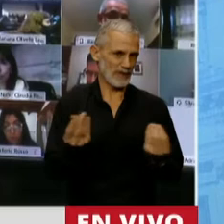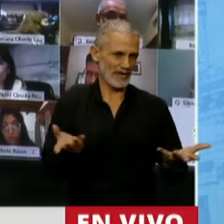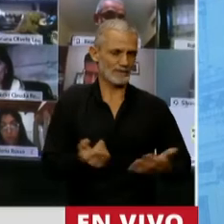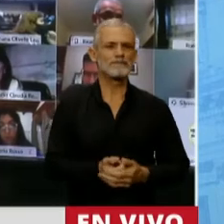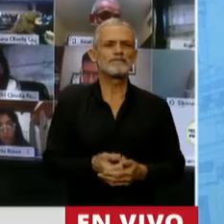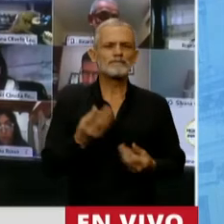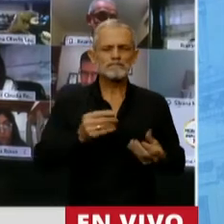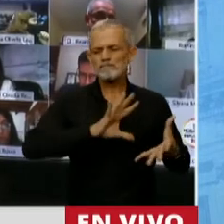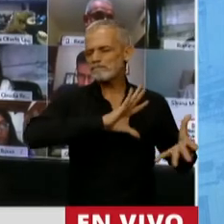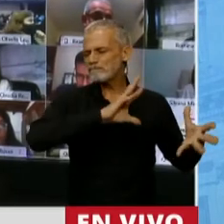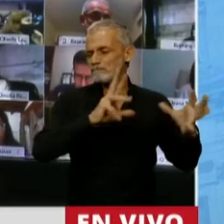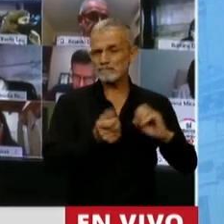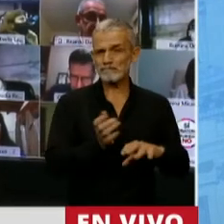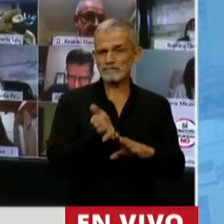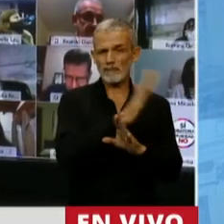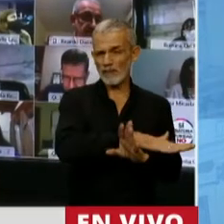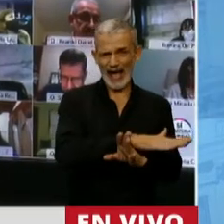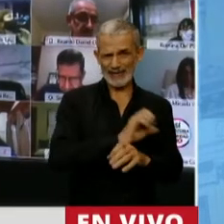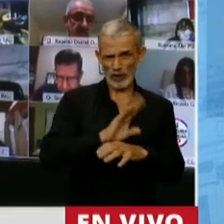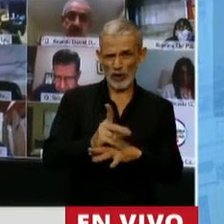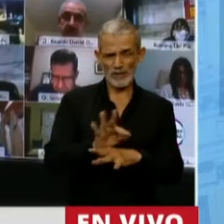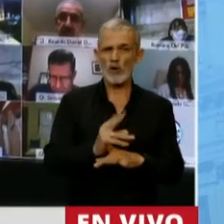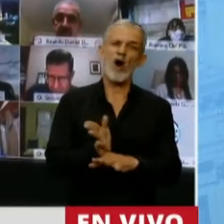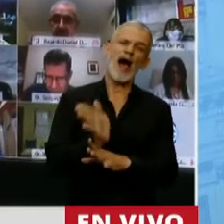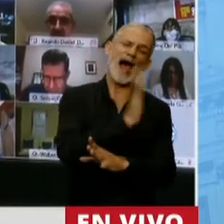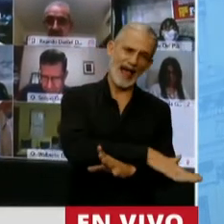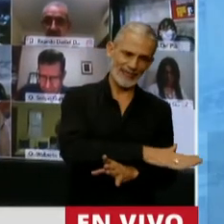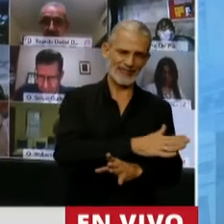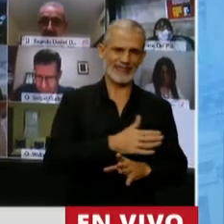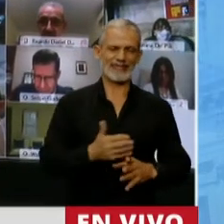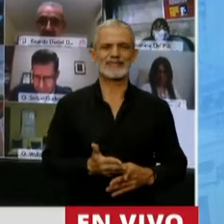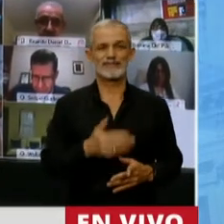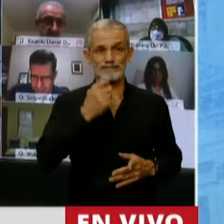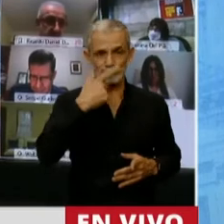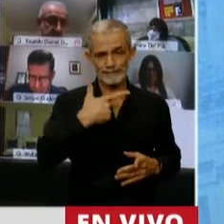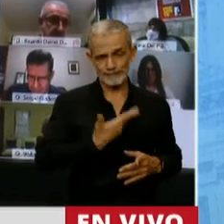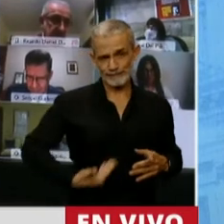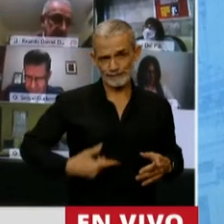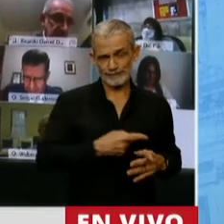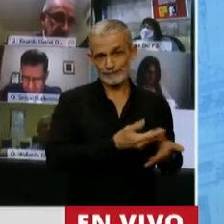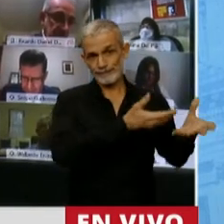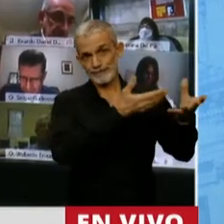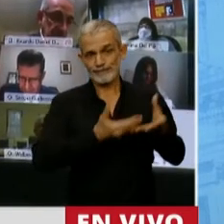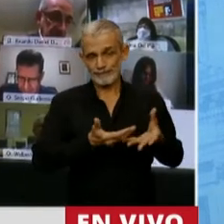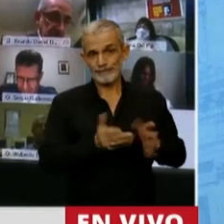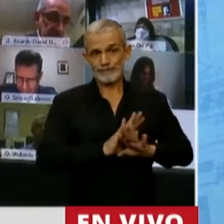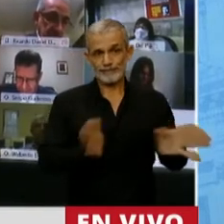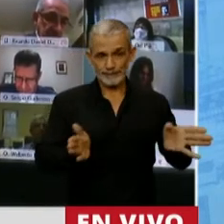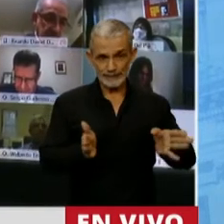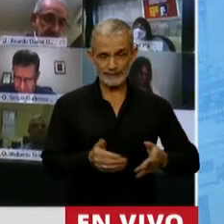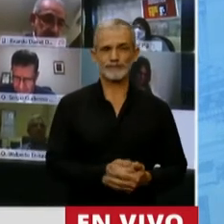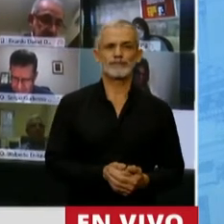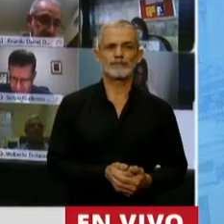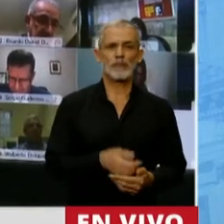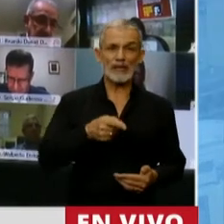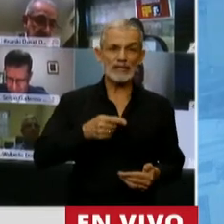desastre prepandémico que tuvimos que recibir en esta gestión de gobierno, y que no viene